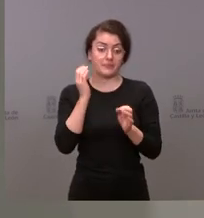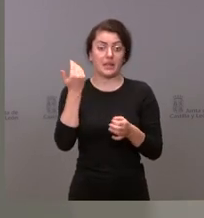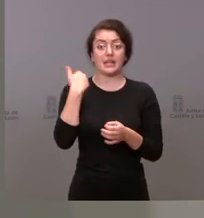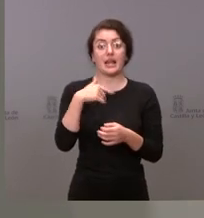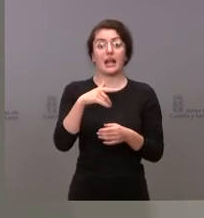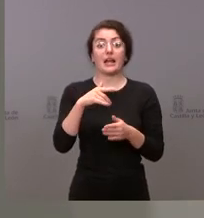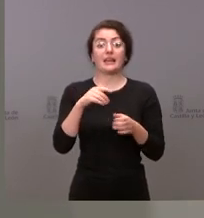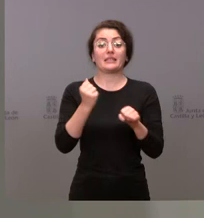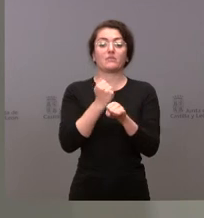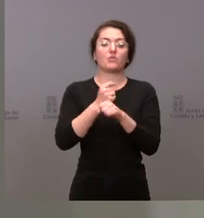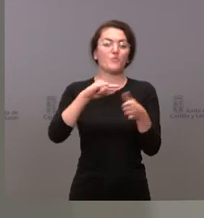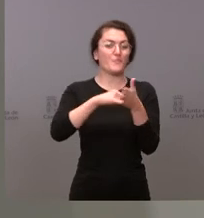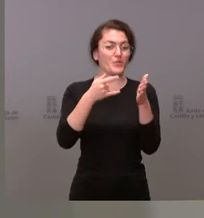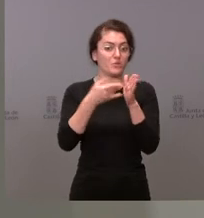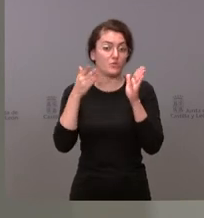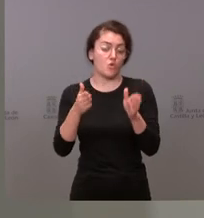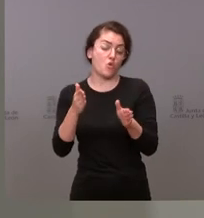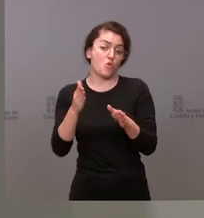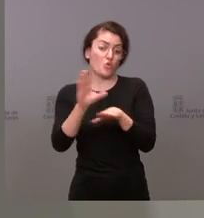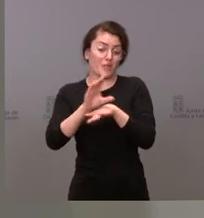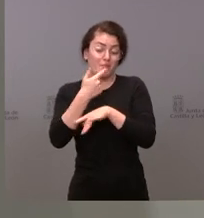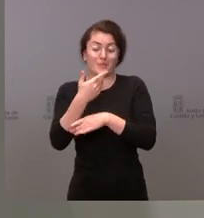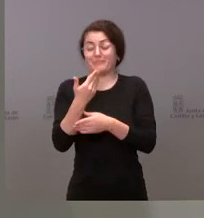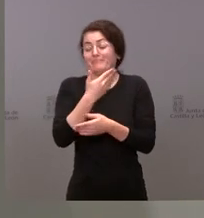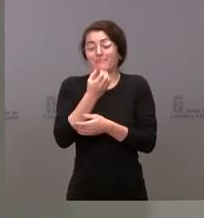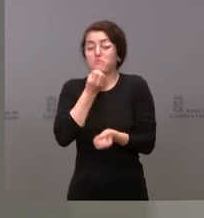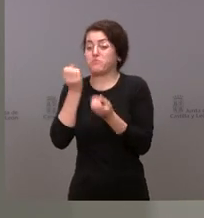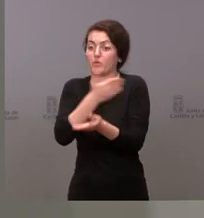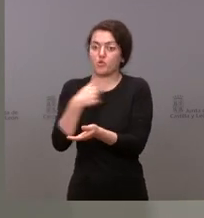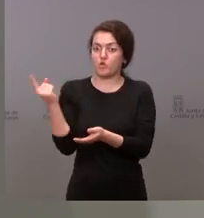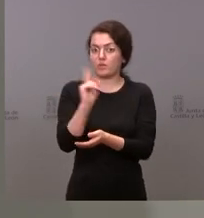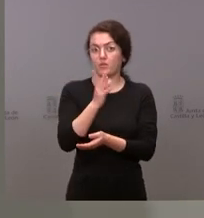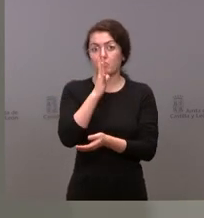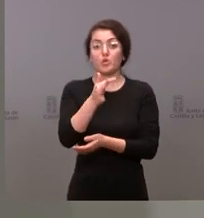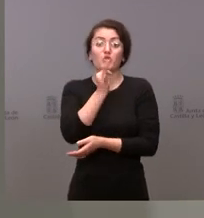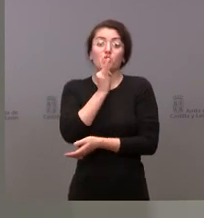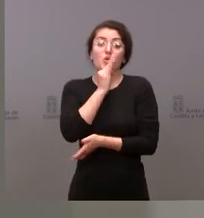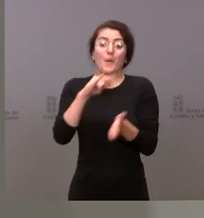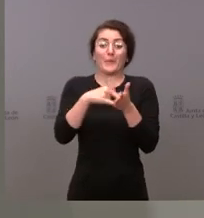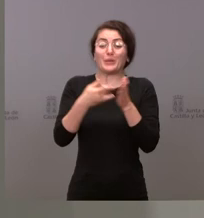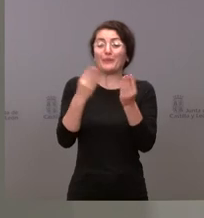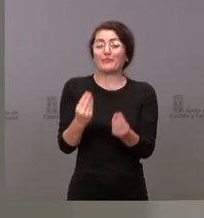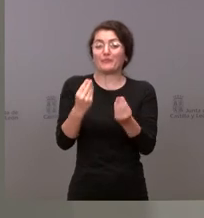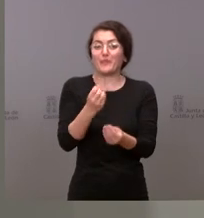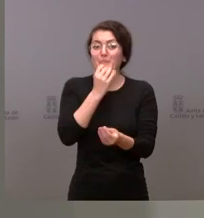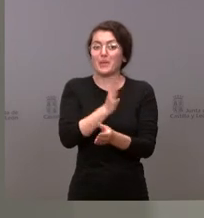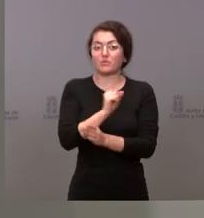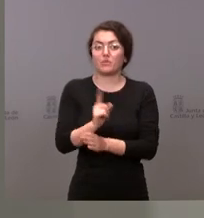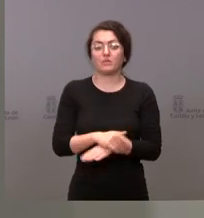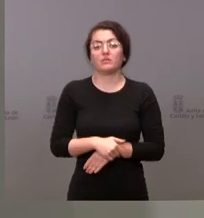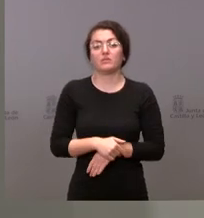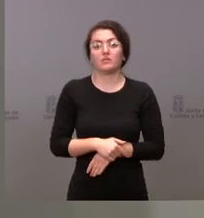proyecto en concreto en la consejería pero no quiero anunciar nada más porque todavía no tenemos el proyecto consolidado sobre